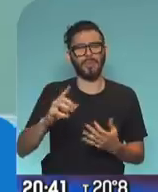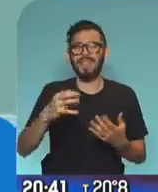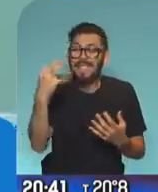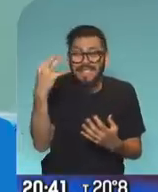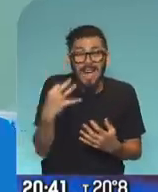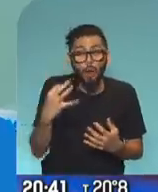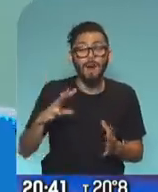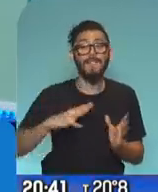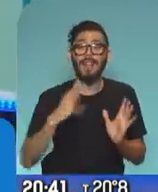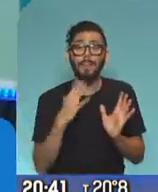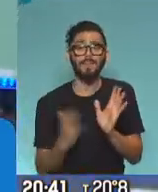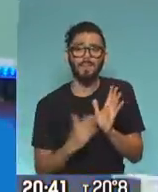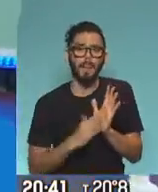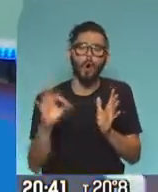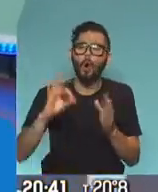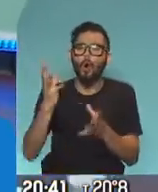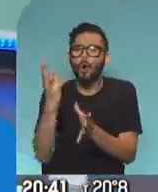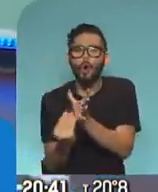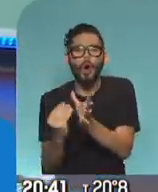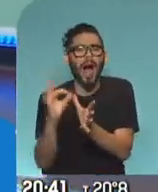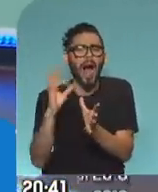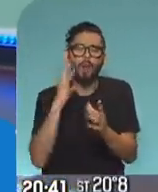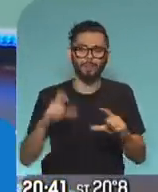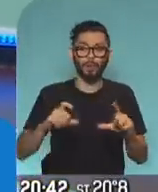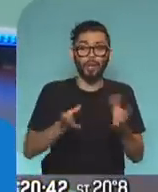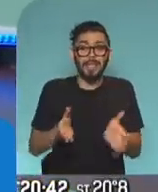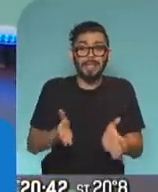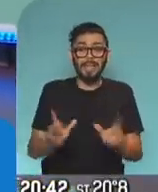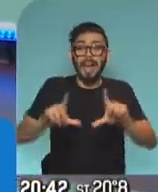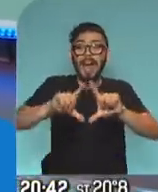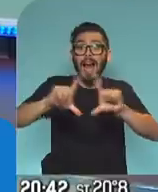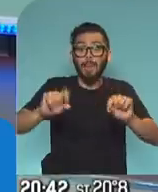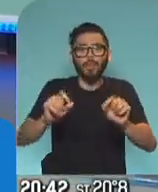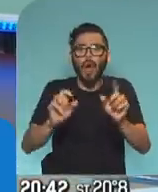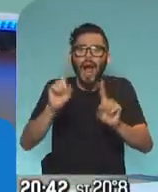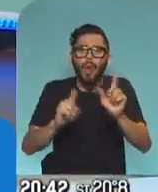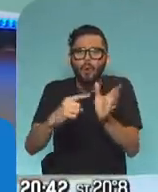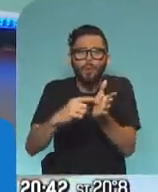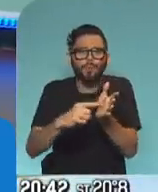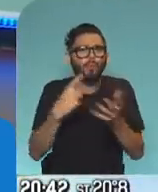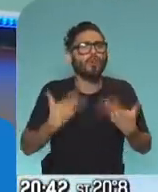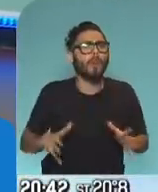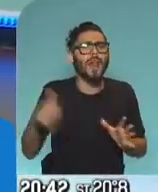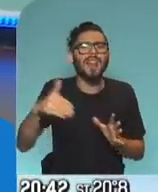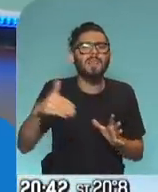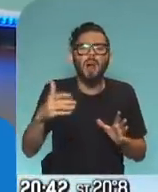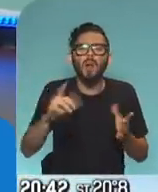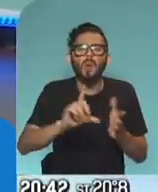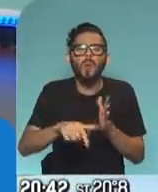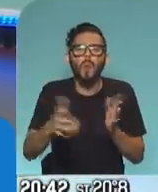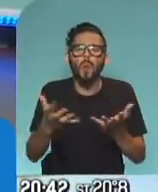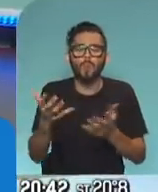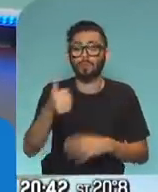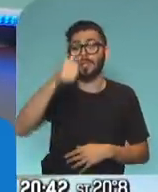documentación, tiene que haber algún error, tal vez alguna partida de nacimiento de alguno de sus chiquitos. ¿Cuánto tarda habitualmente? 60 días